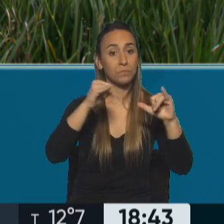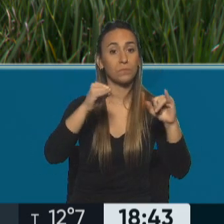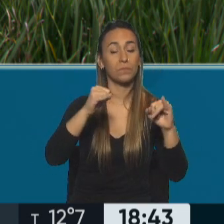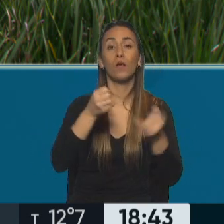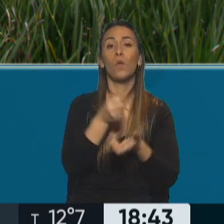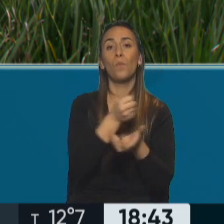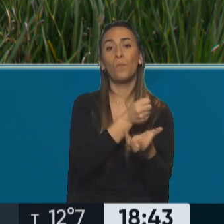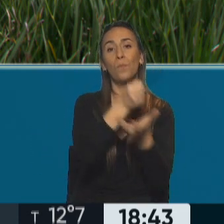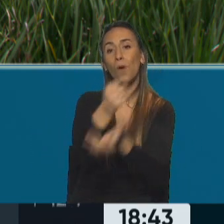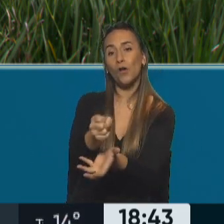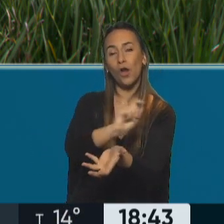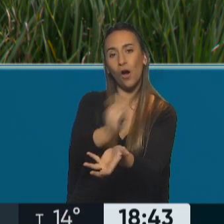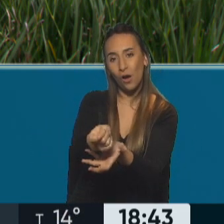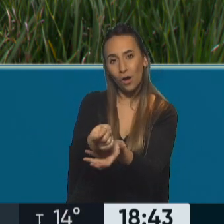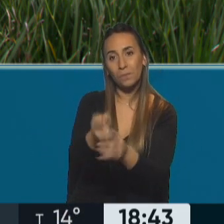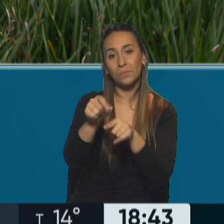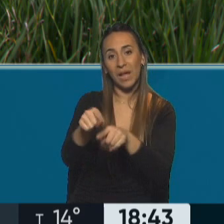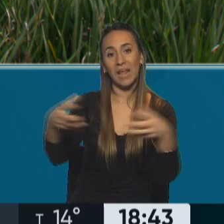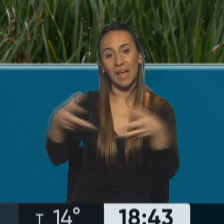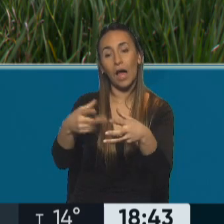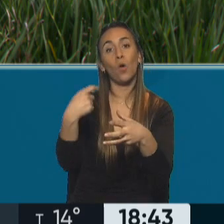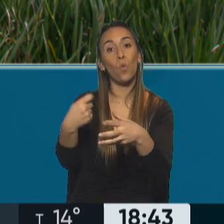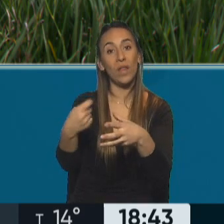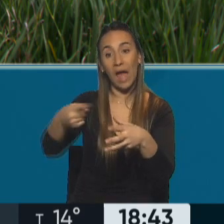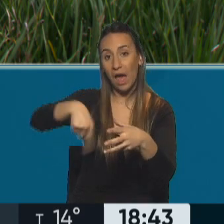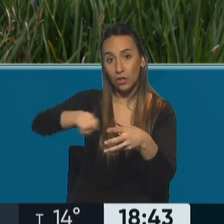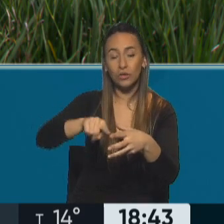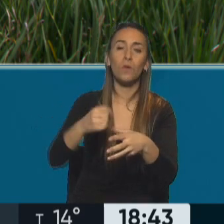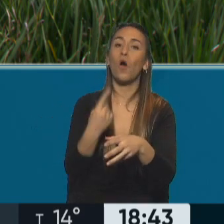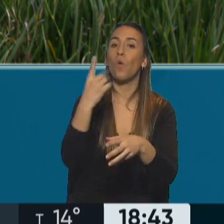bono que se le va a entregar a la clase pasiva en principio por única vez.